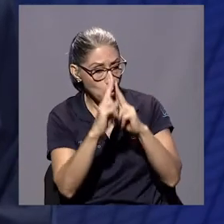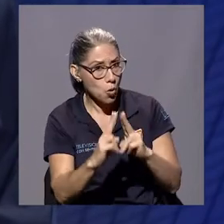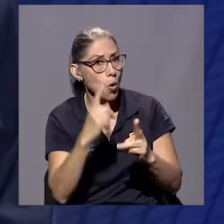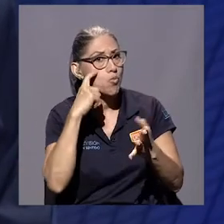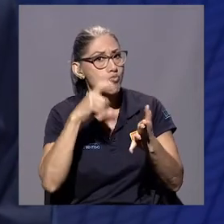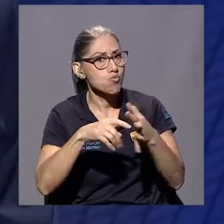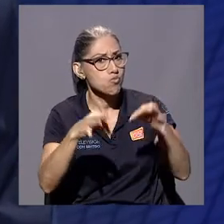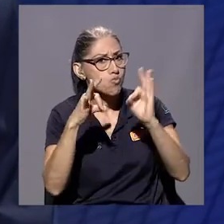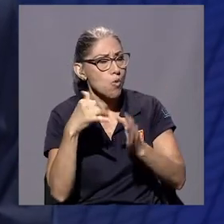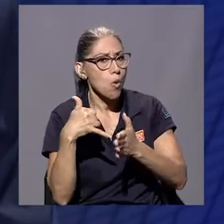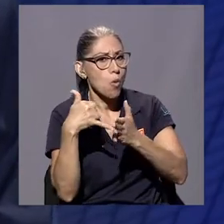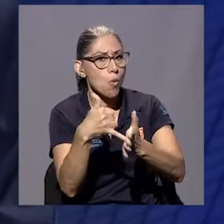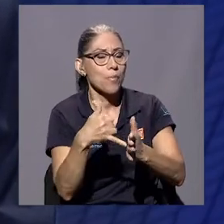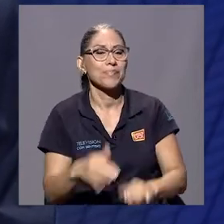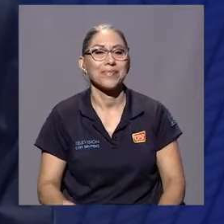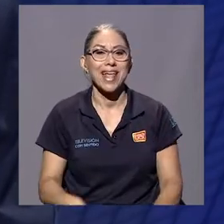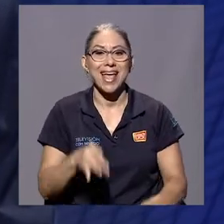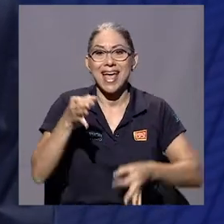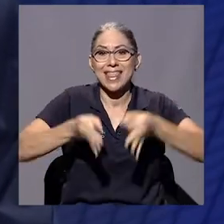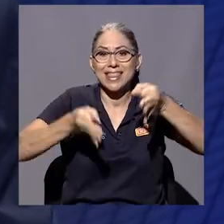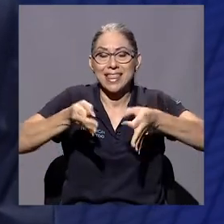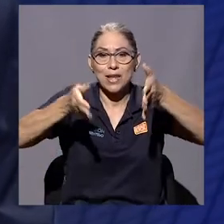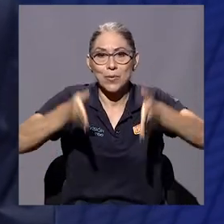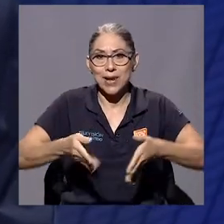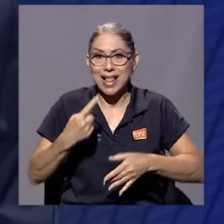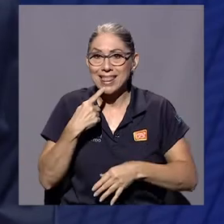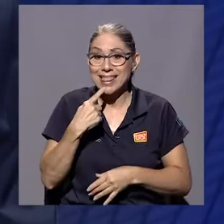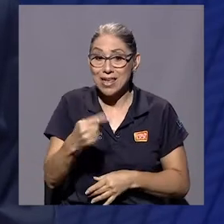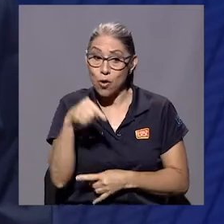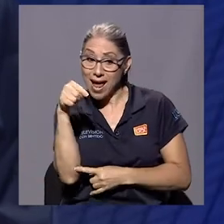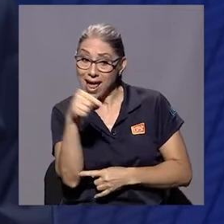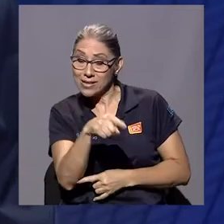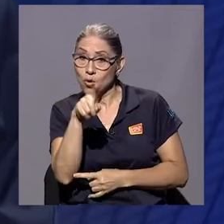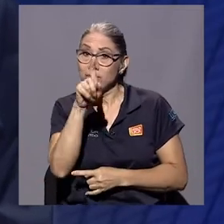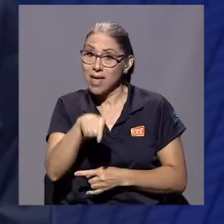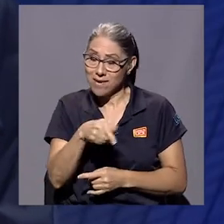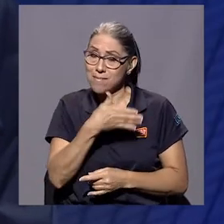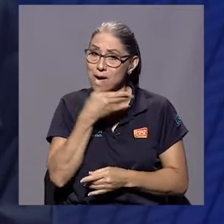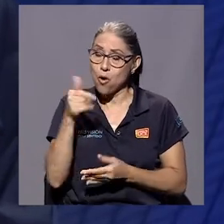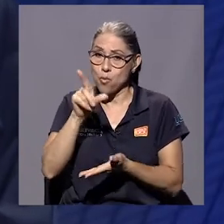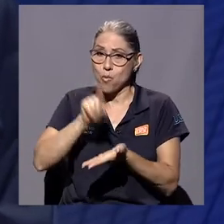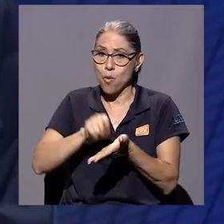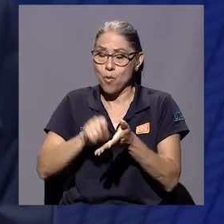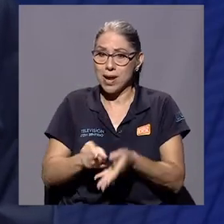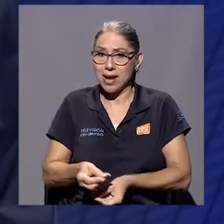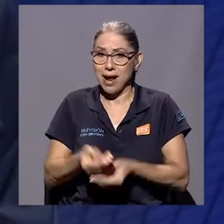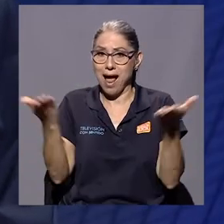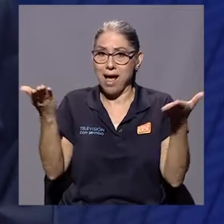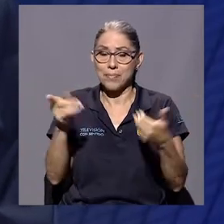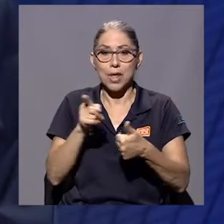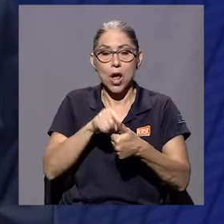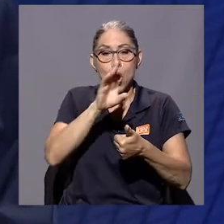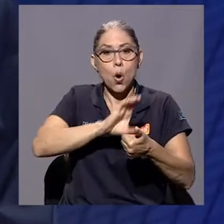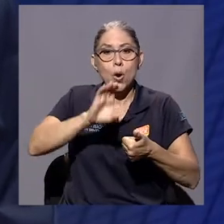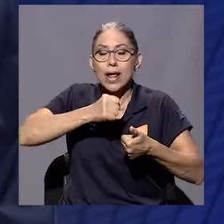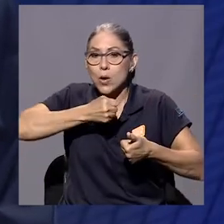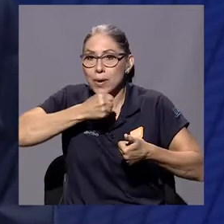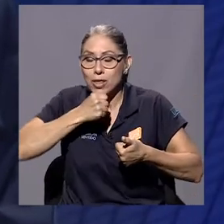mención de honor y el tribunal dijo que debería publicarse. Entonces en el Colegio de Periodistas y la